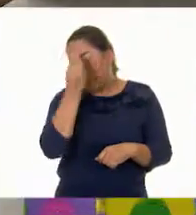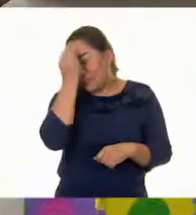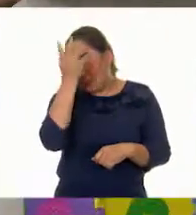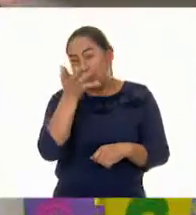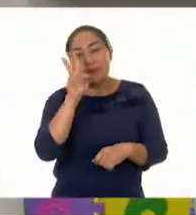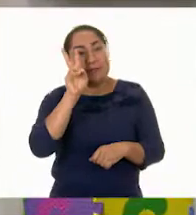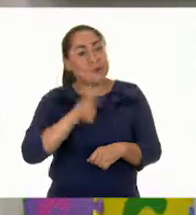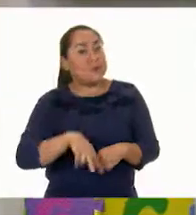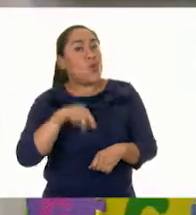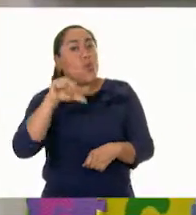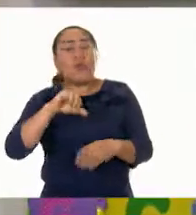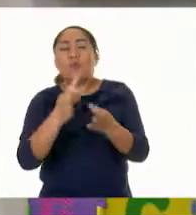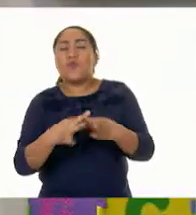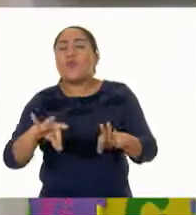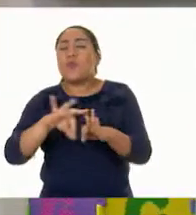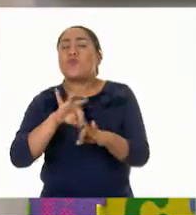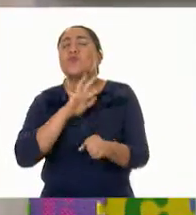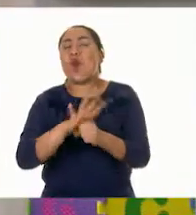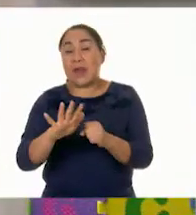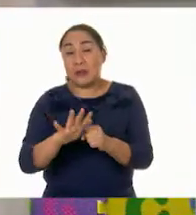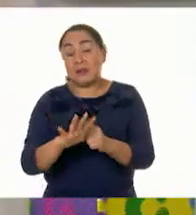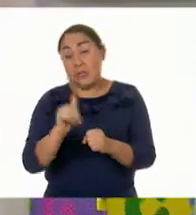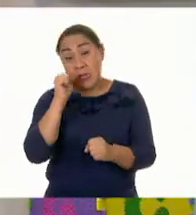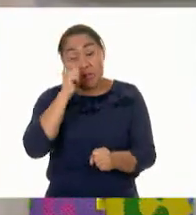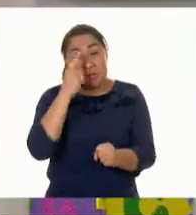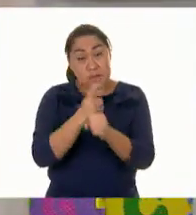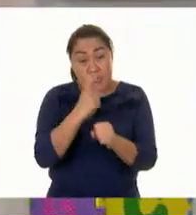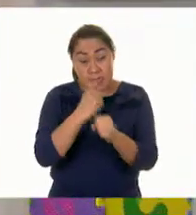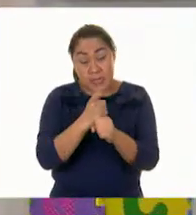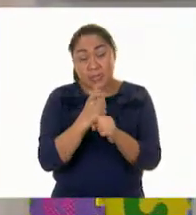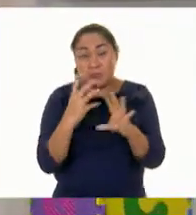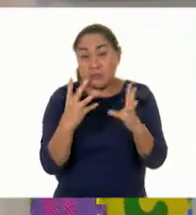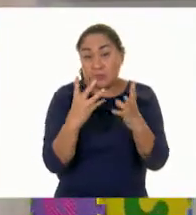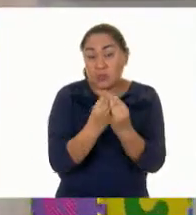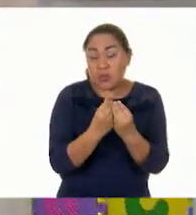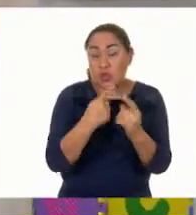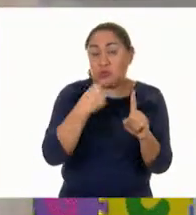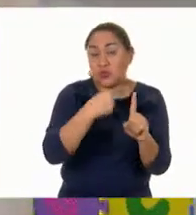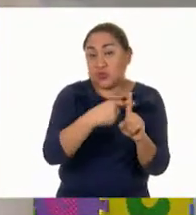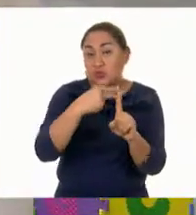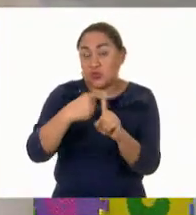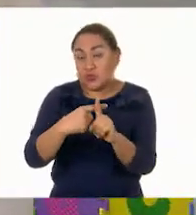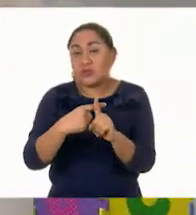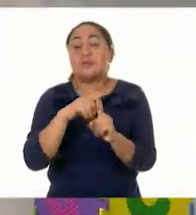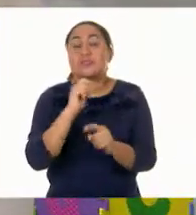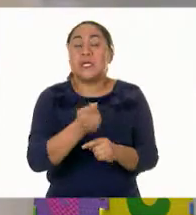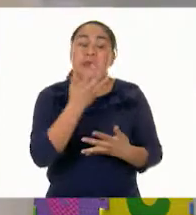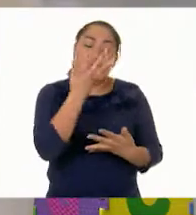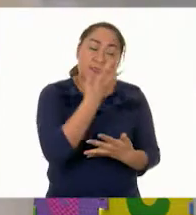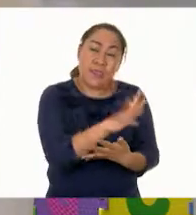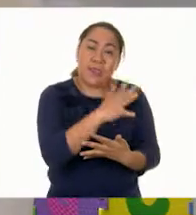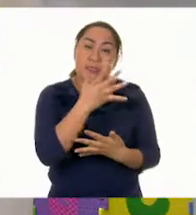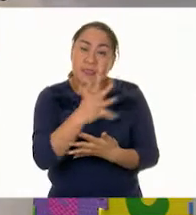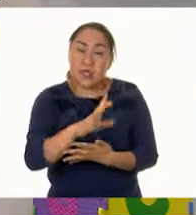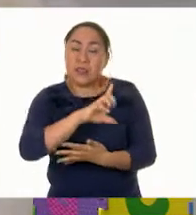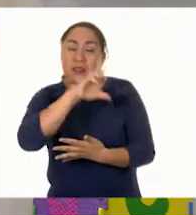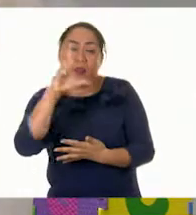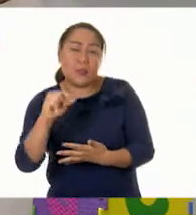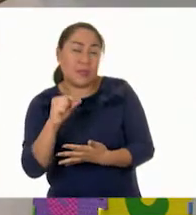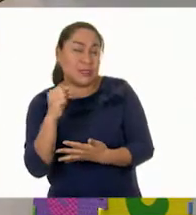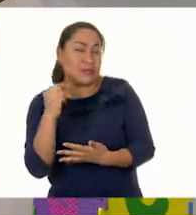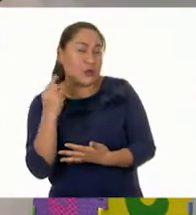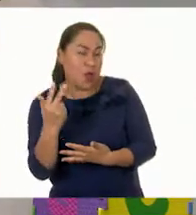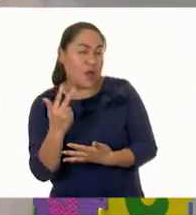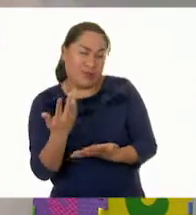importante de hoy. Que primero entonces sumamos las decenas y luego las unidades. Y entonces dieciocho parecía